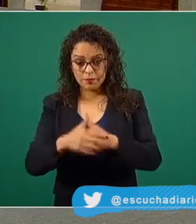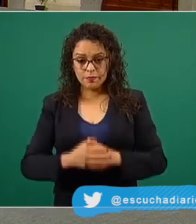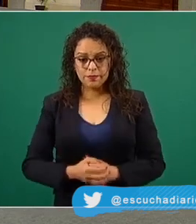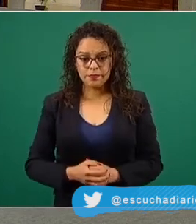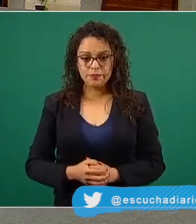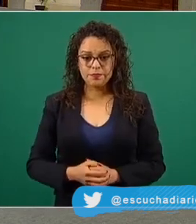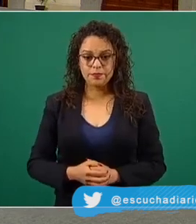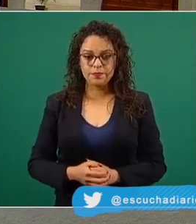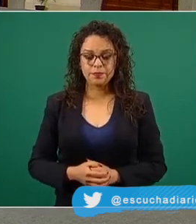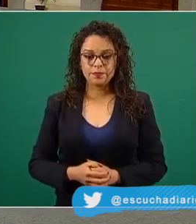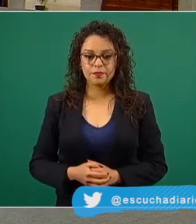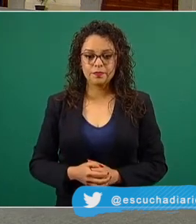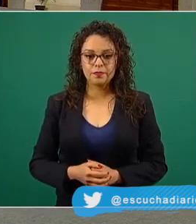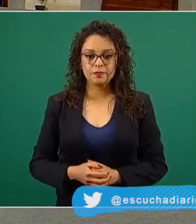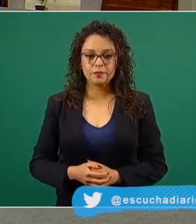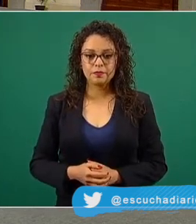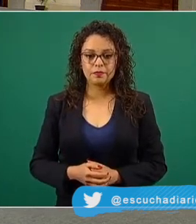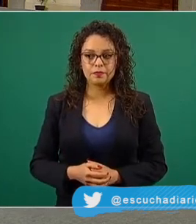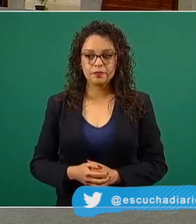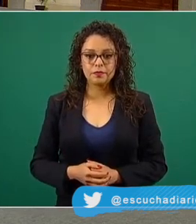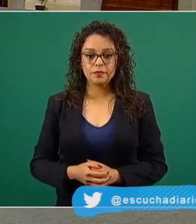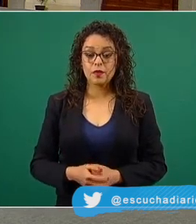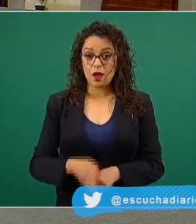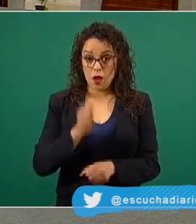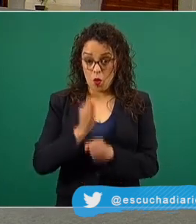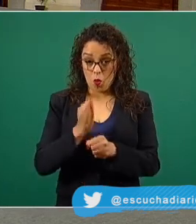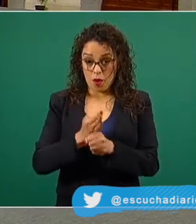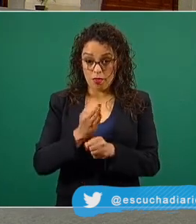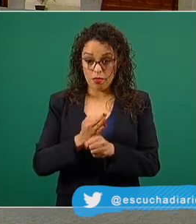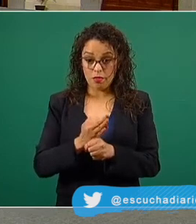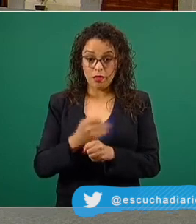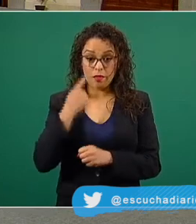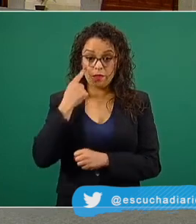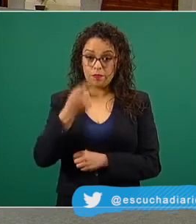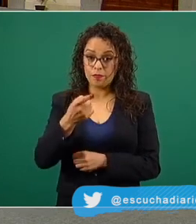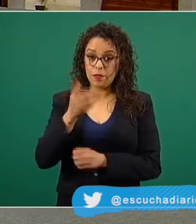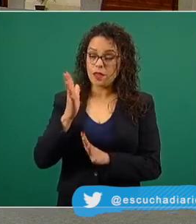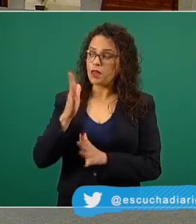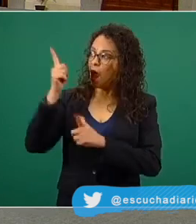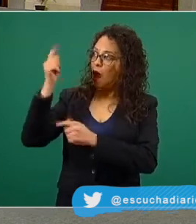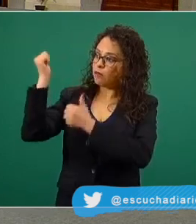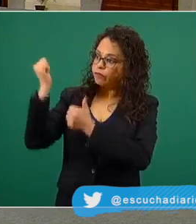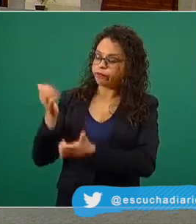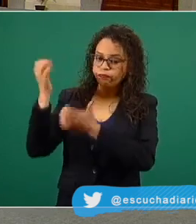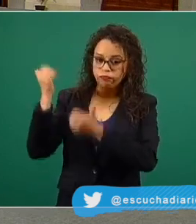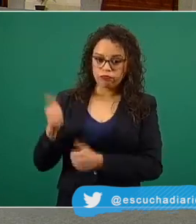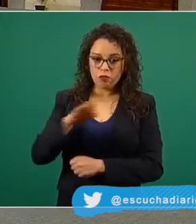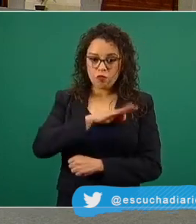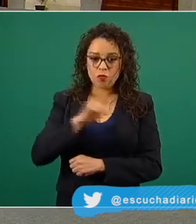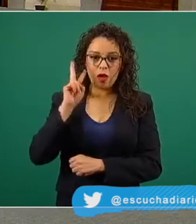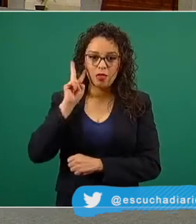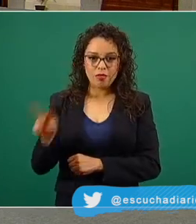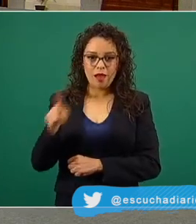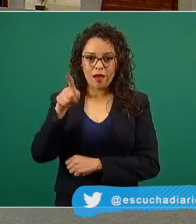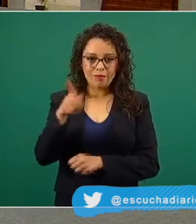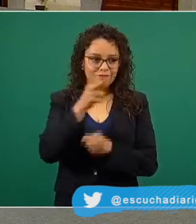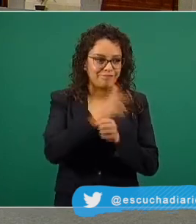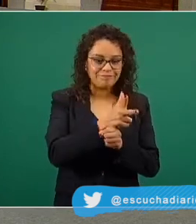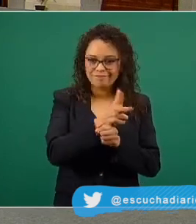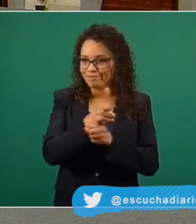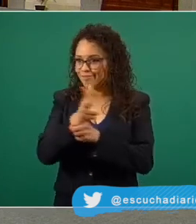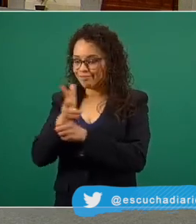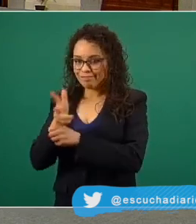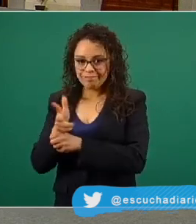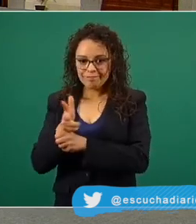Sí, pues ya están haciendo aquí en este momento la descarga, seguramente los medios alcanzan a ver en esta toma.